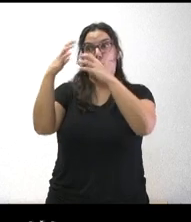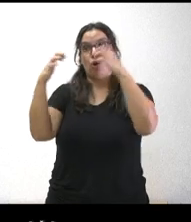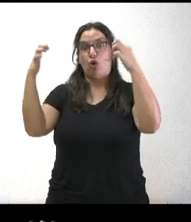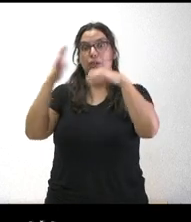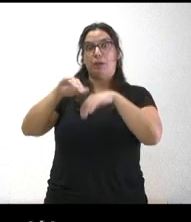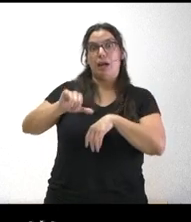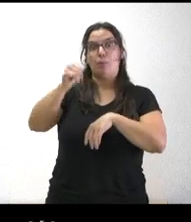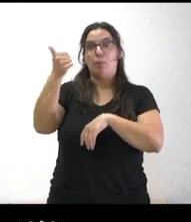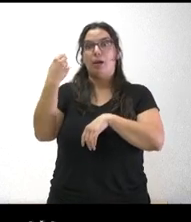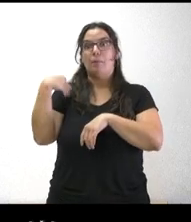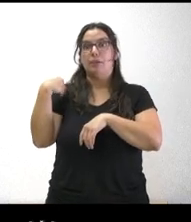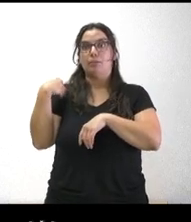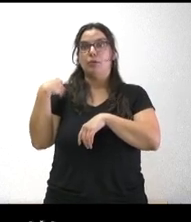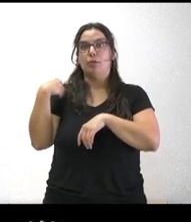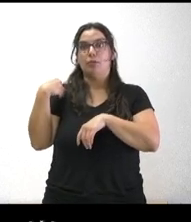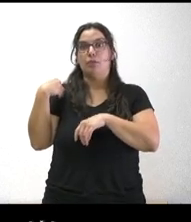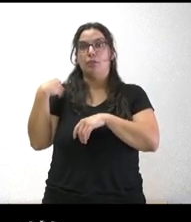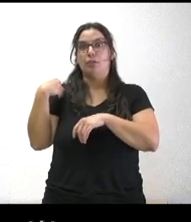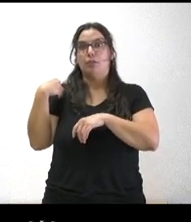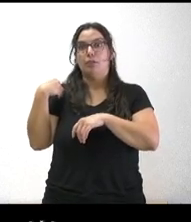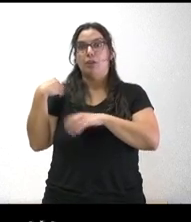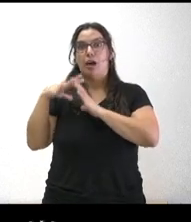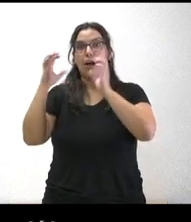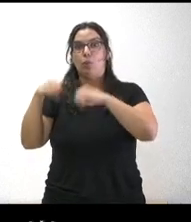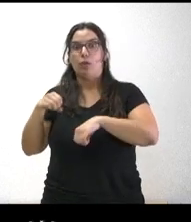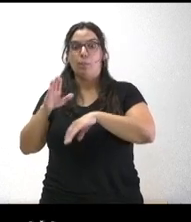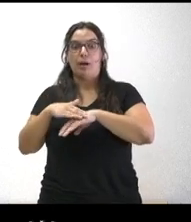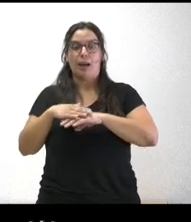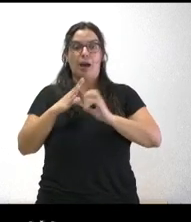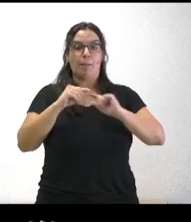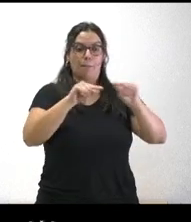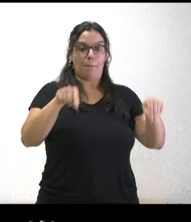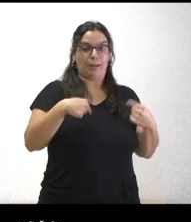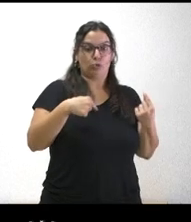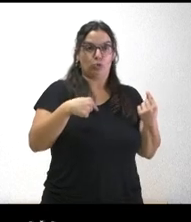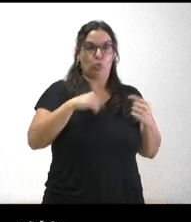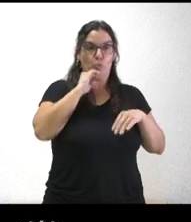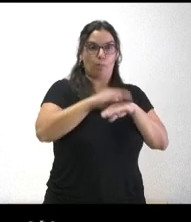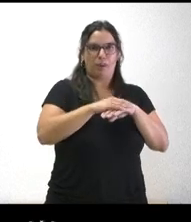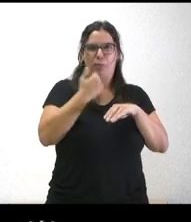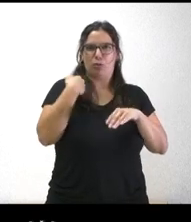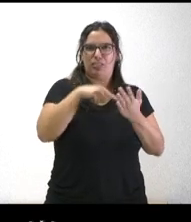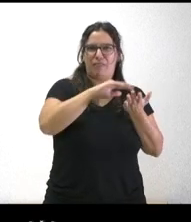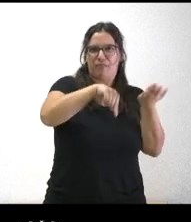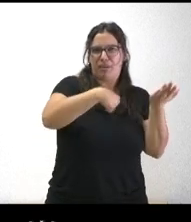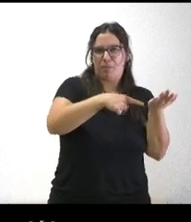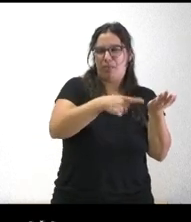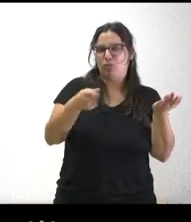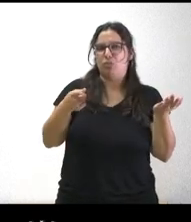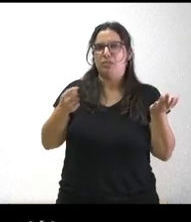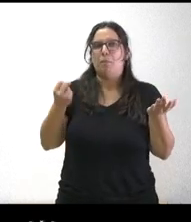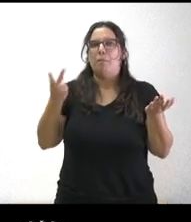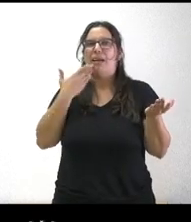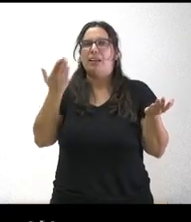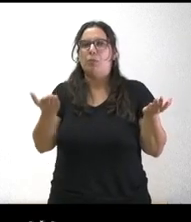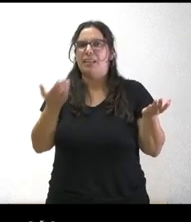se llegue a un acuerdo para cumplir el pacto cuando es una cosa que está firmada y que si no se